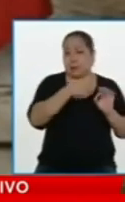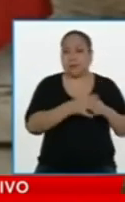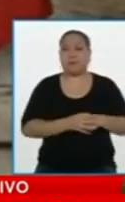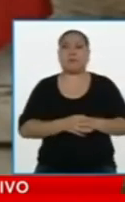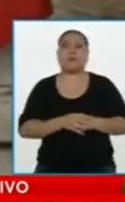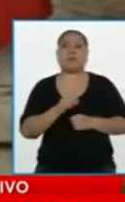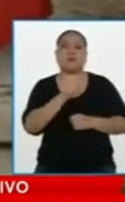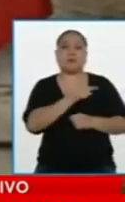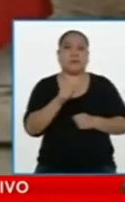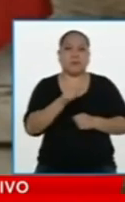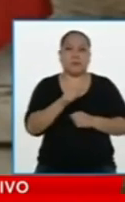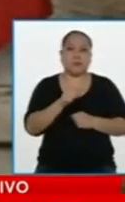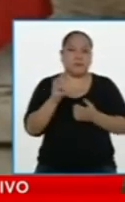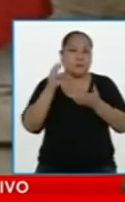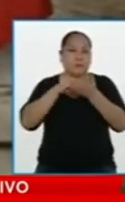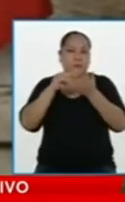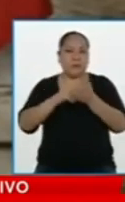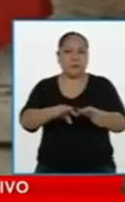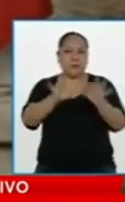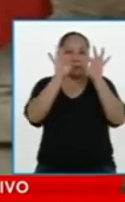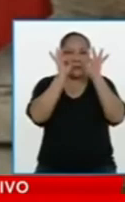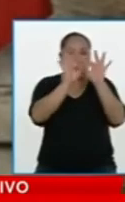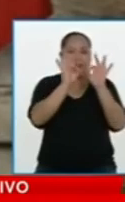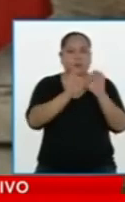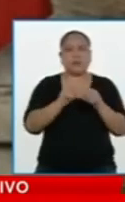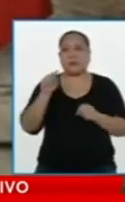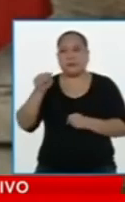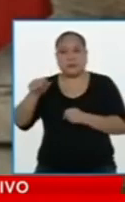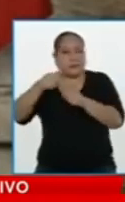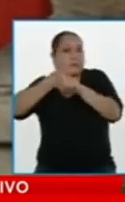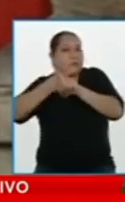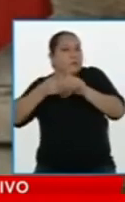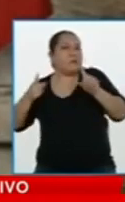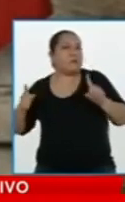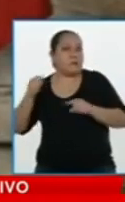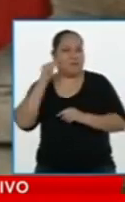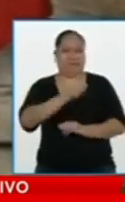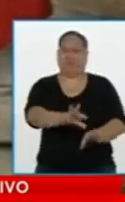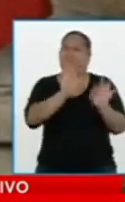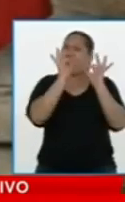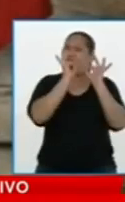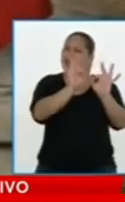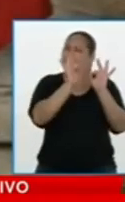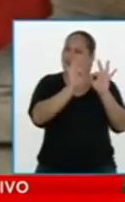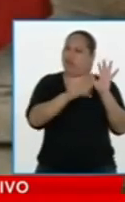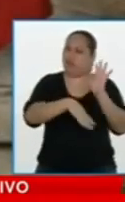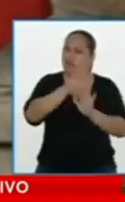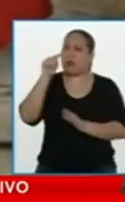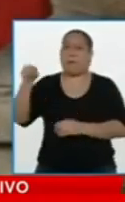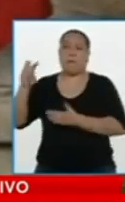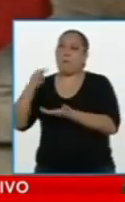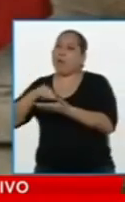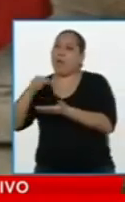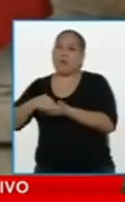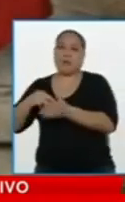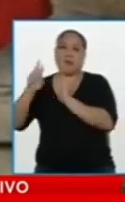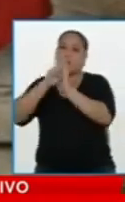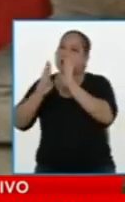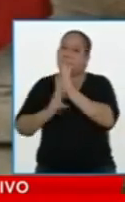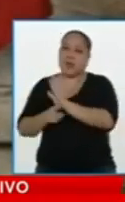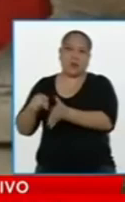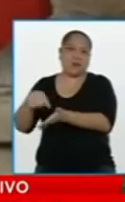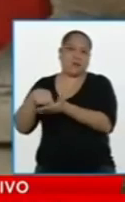negándoles su voto. Eso es lo que hasta el momento puedo decirles, ¿no?